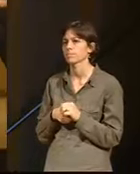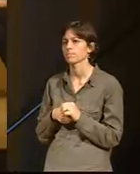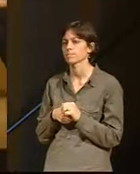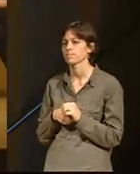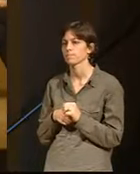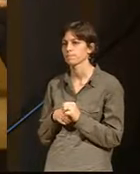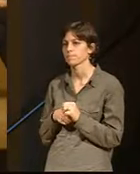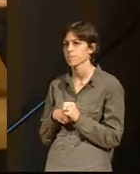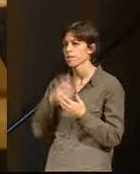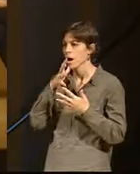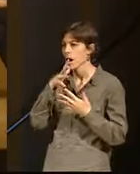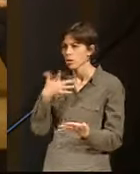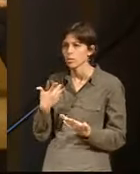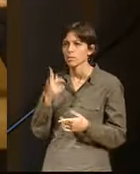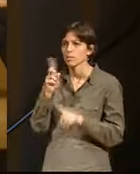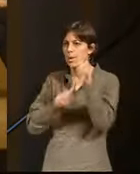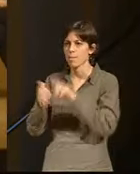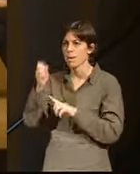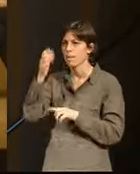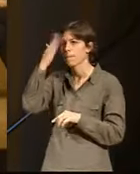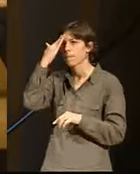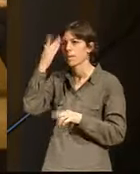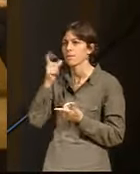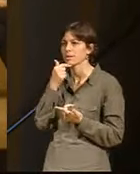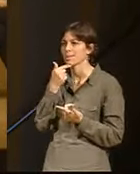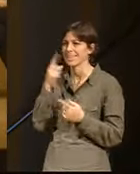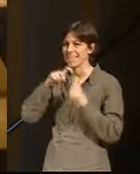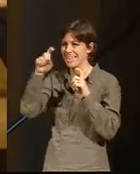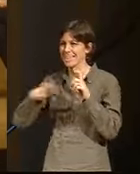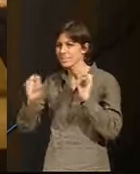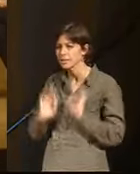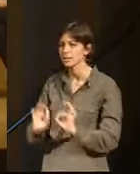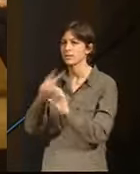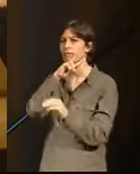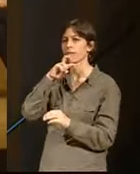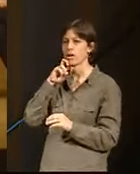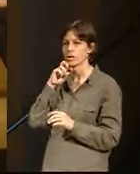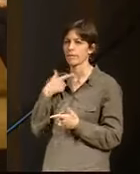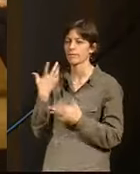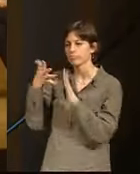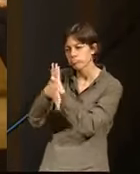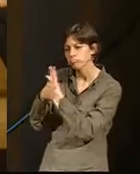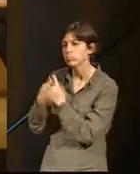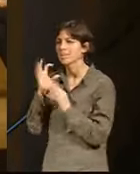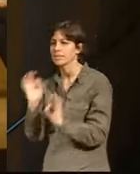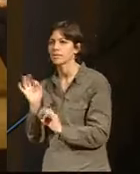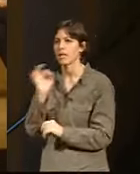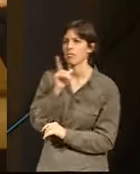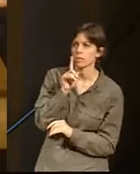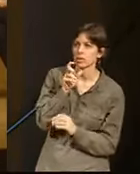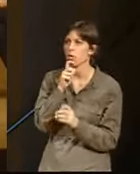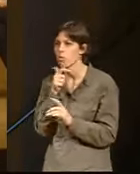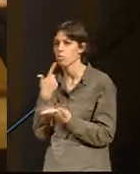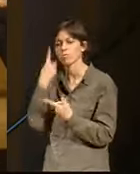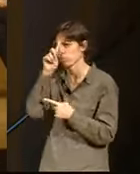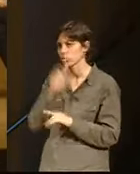lo que estamos ahora mismo sufriendo es un problema de crisis de valores, ¿no? Yo no quiero hacer aquí una disertación sobre si esto es así o no. Y esto la verdad es